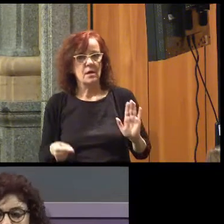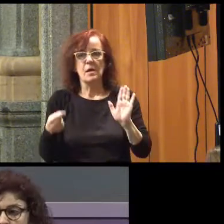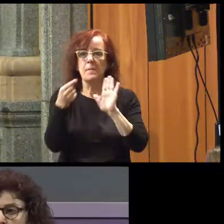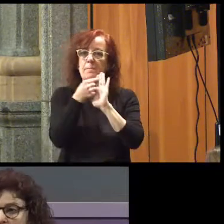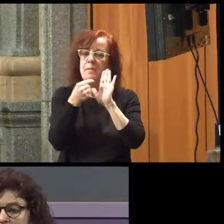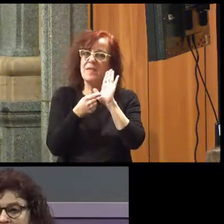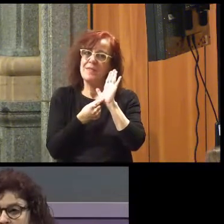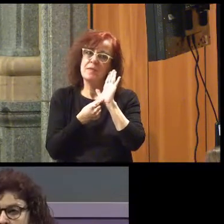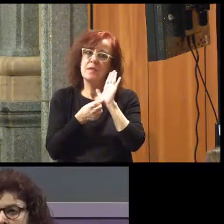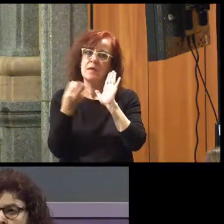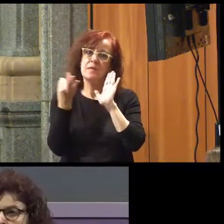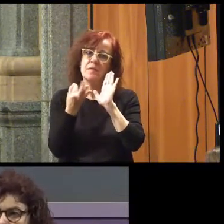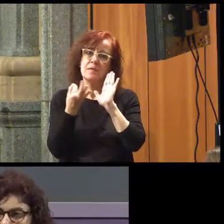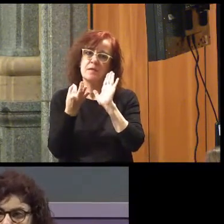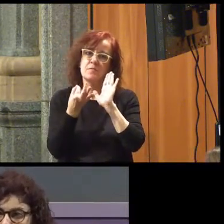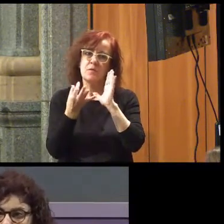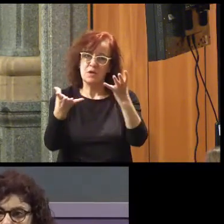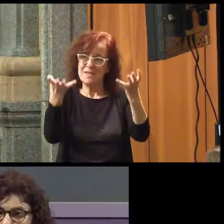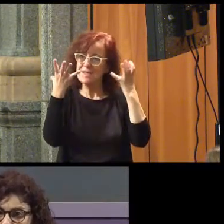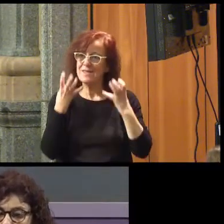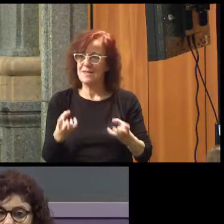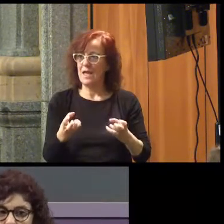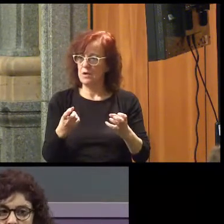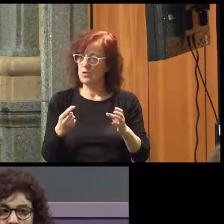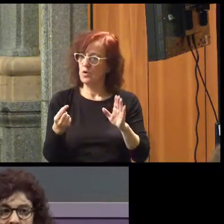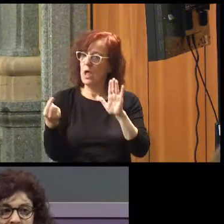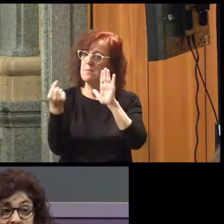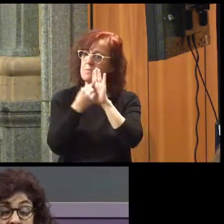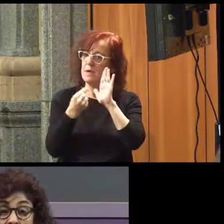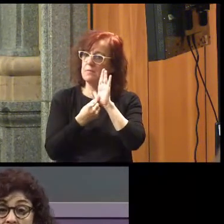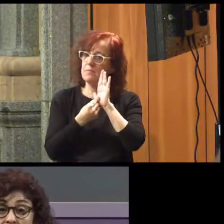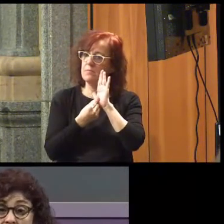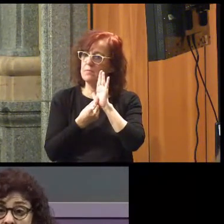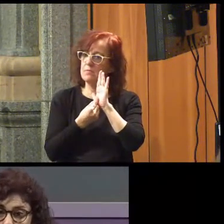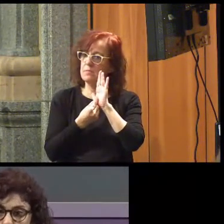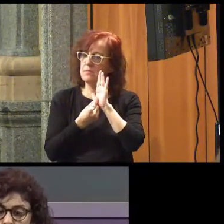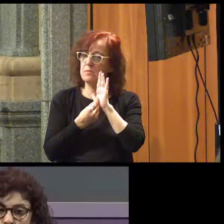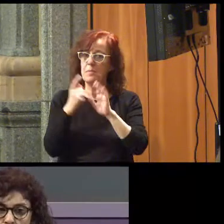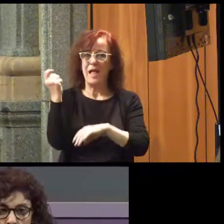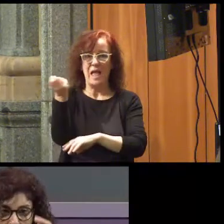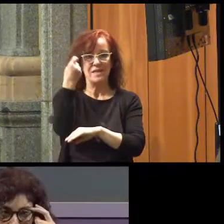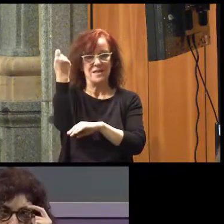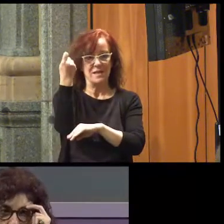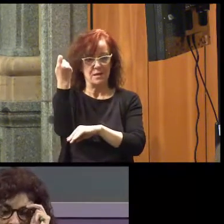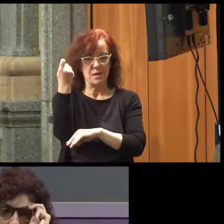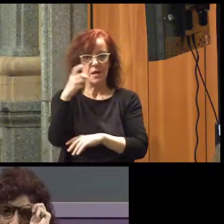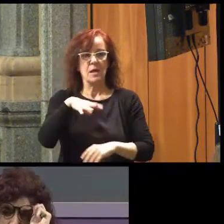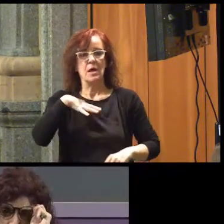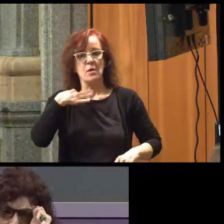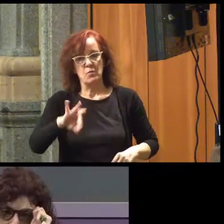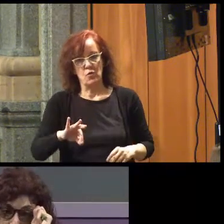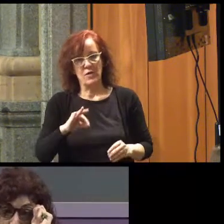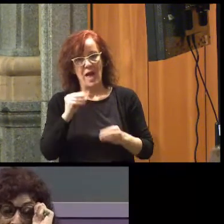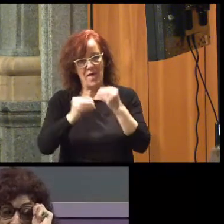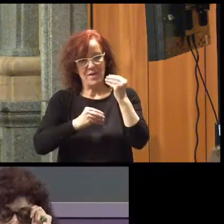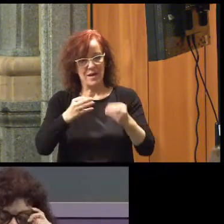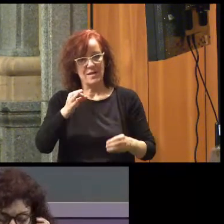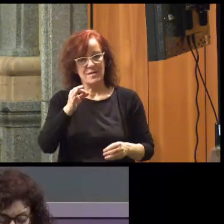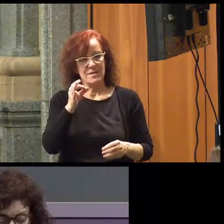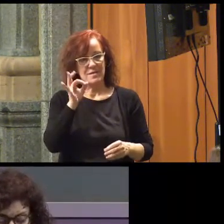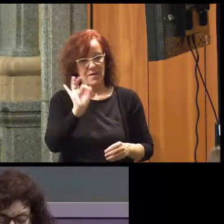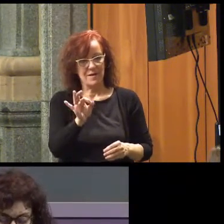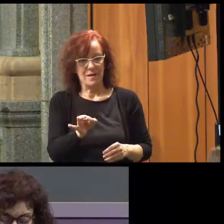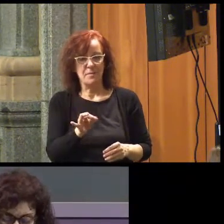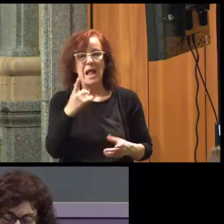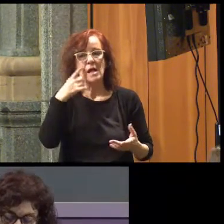que tenemos que ser muy serios con esas medidas. Para que sea exitoso, para que se pueda llevar a cabo de verdad, para que sea una